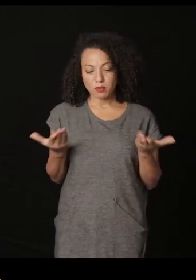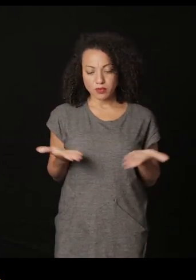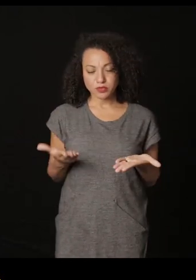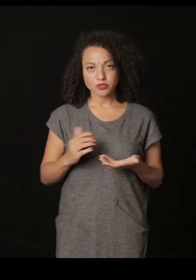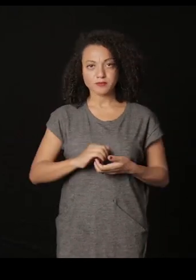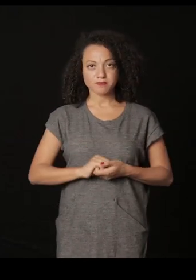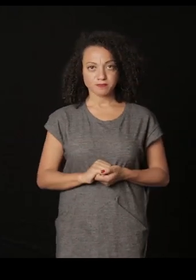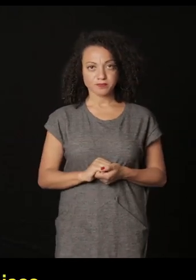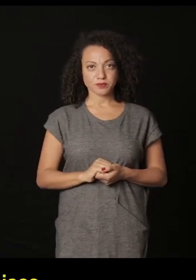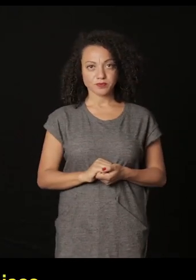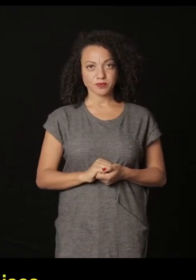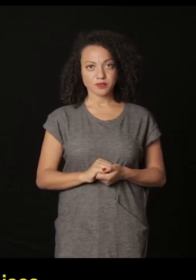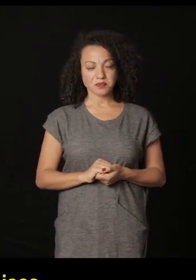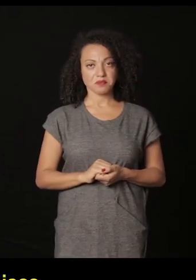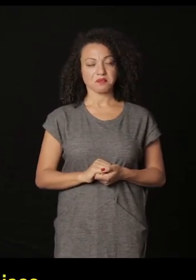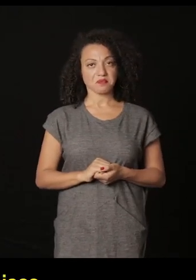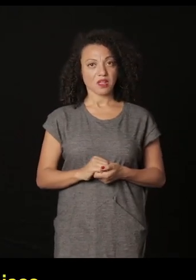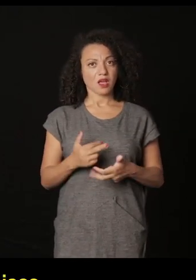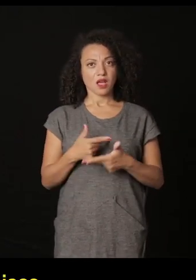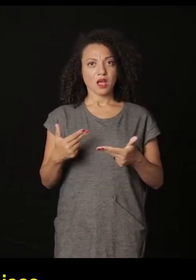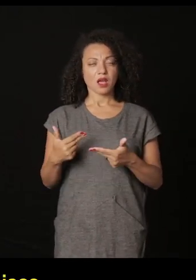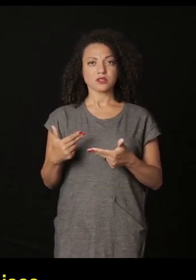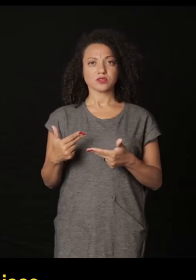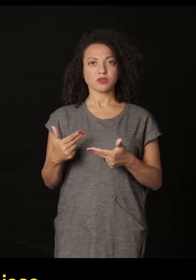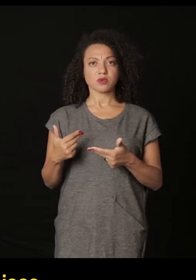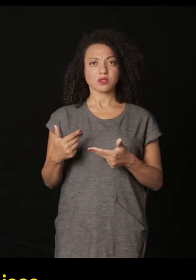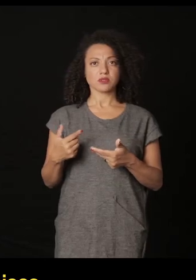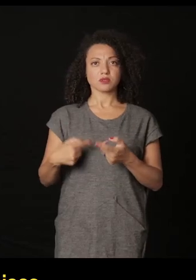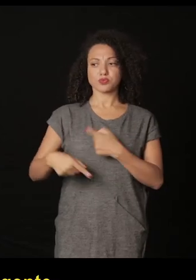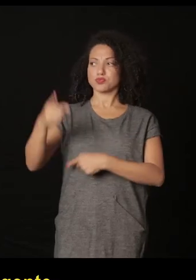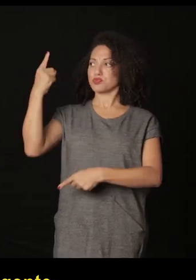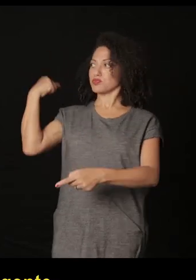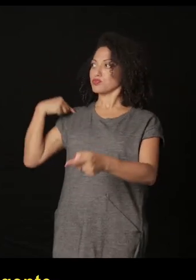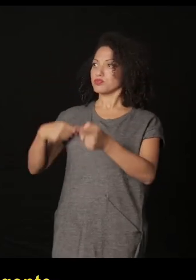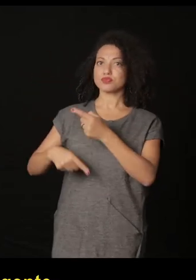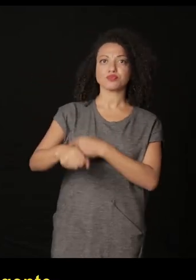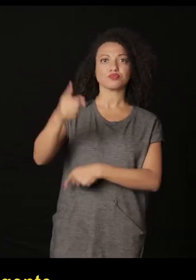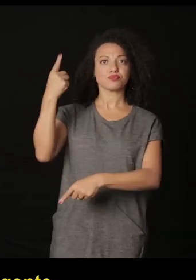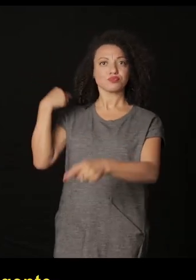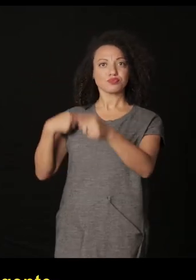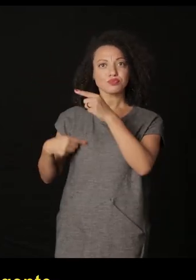como nos estamos es asustador ver como las cosas van y vuelan y como